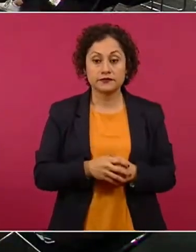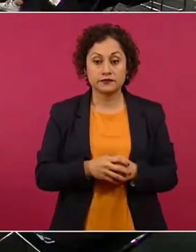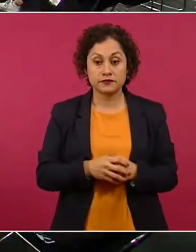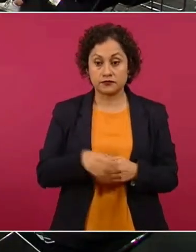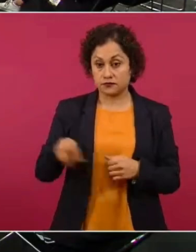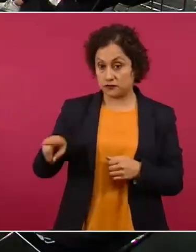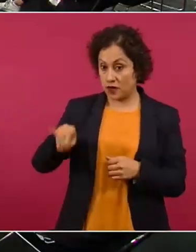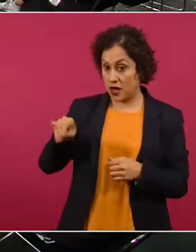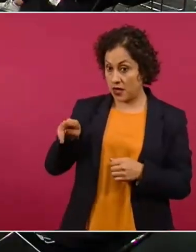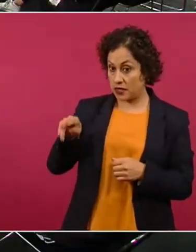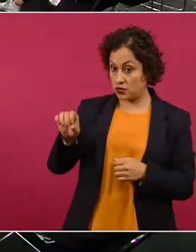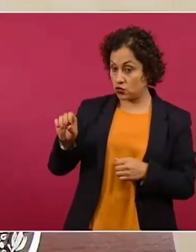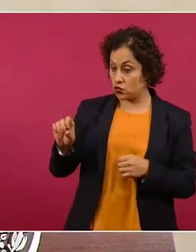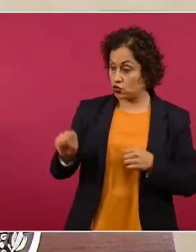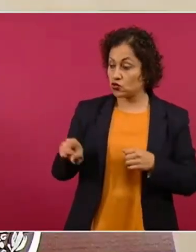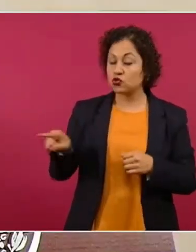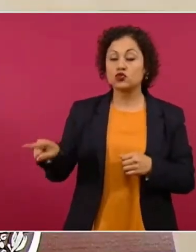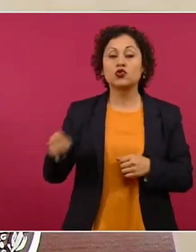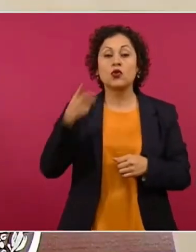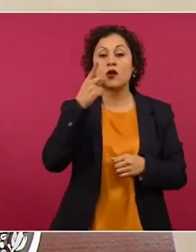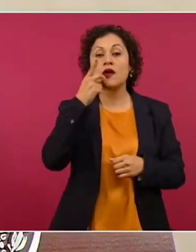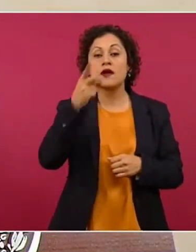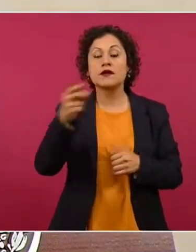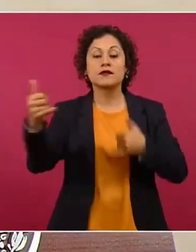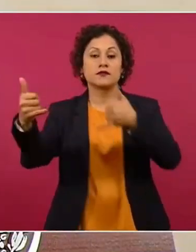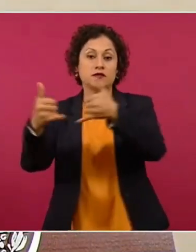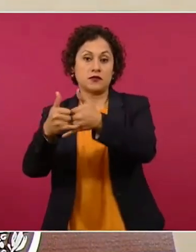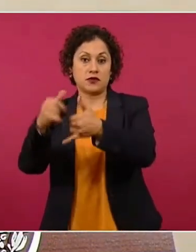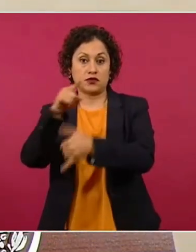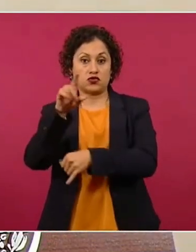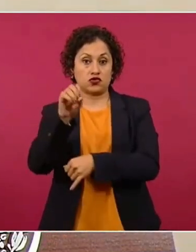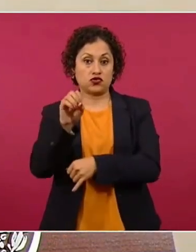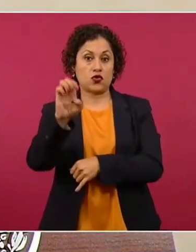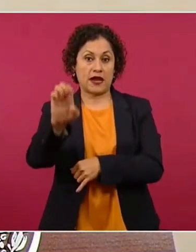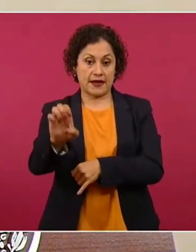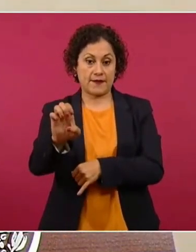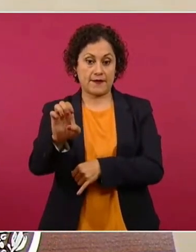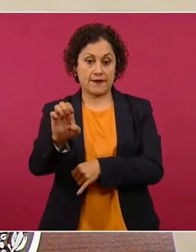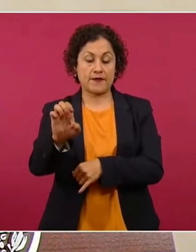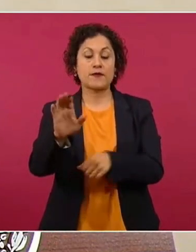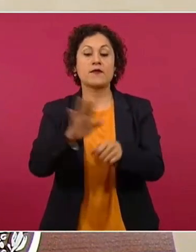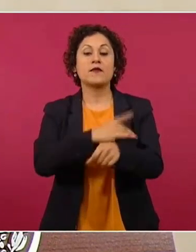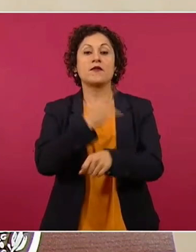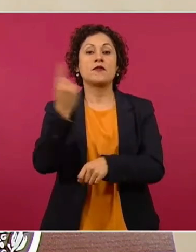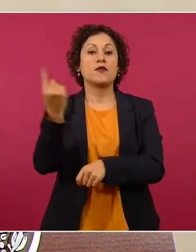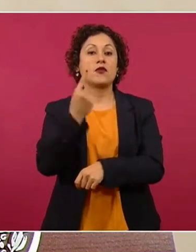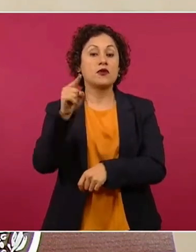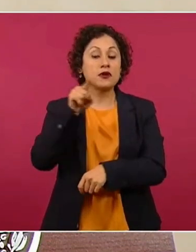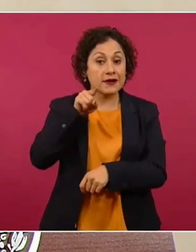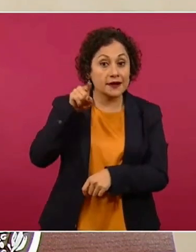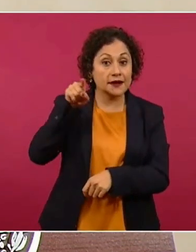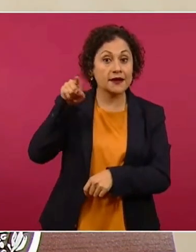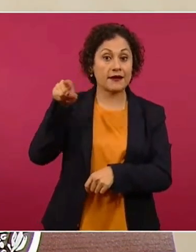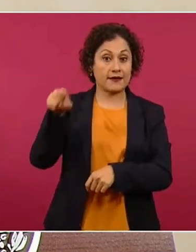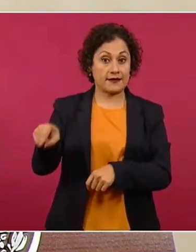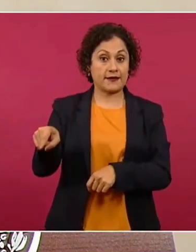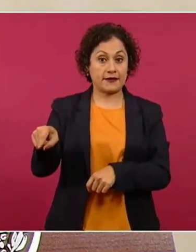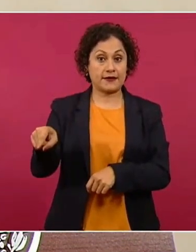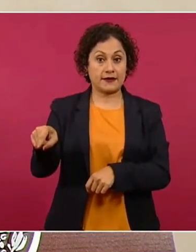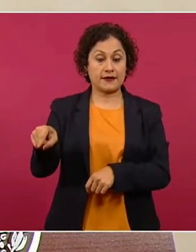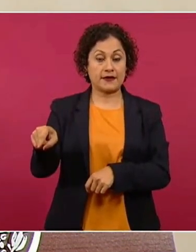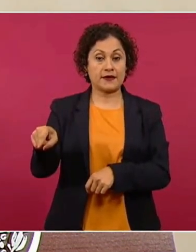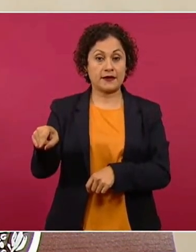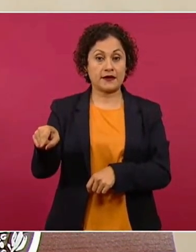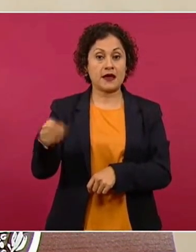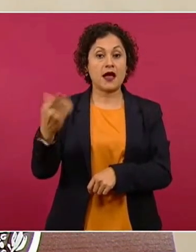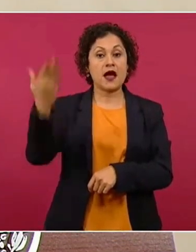Jesús se comunicara con Zoe porque ahí se